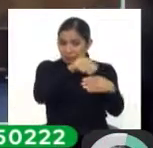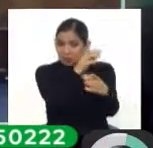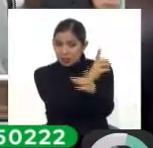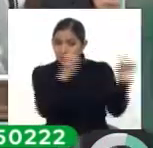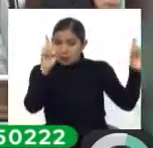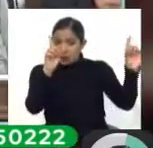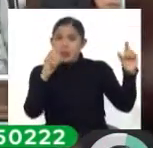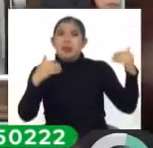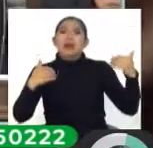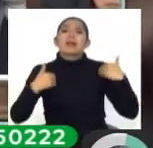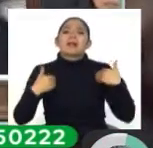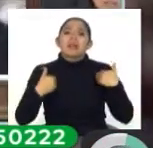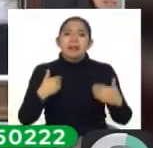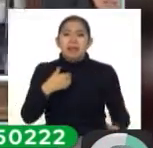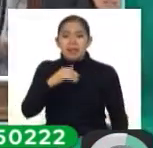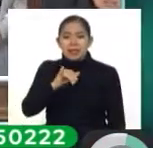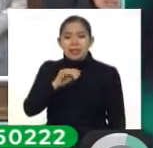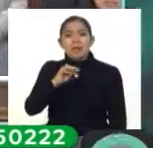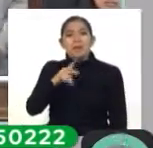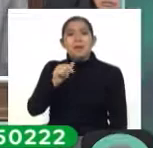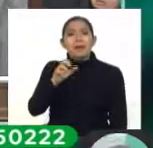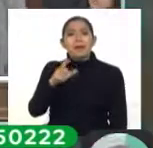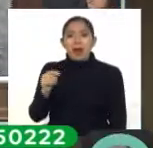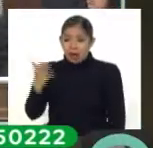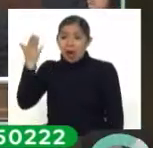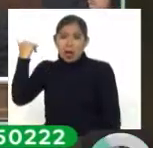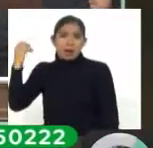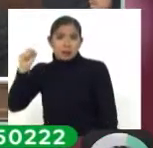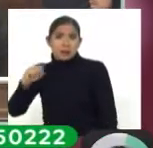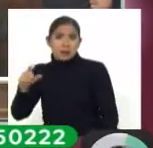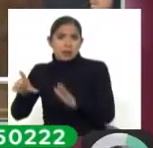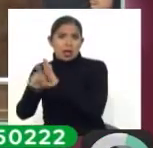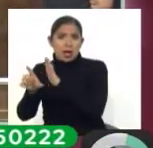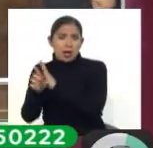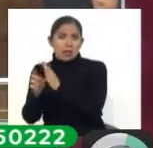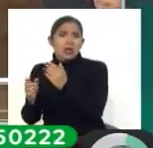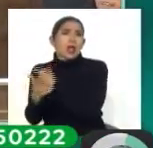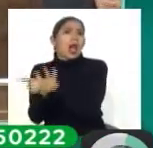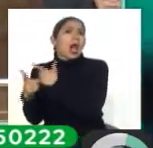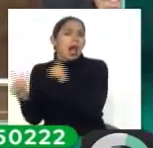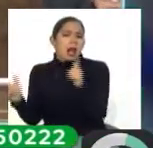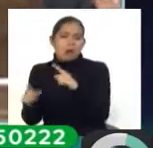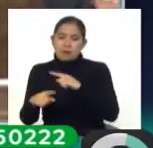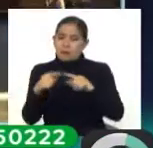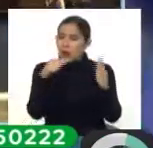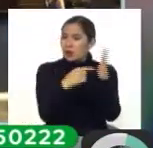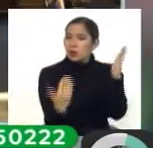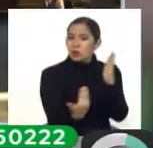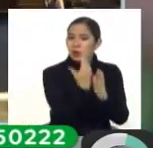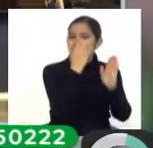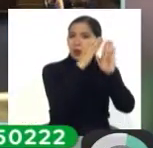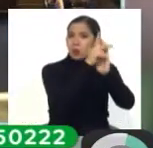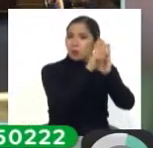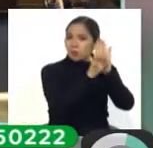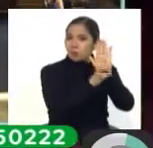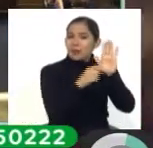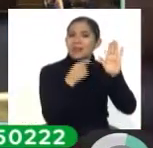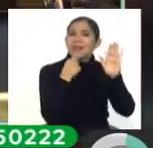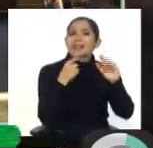no de inmunidad. Antes era así en las anteriores leyes, pero desde la nueva Constitución Política del Estado solo gozan de